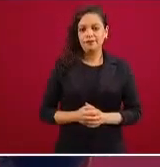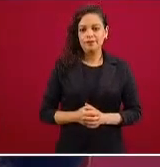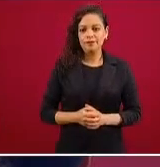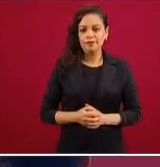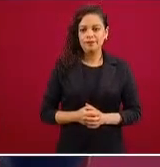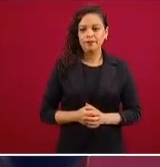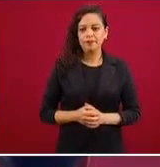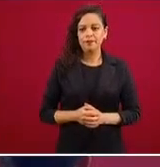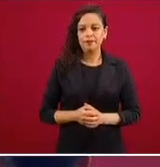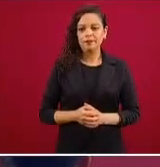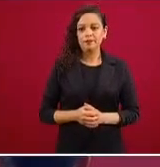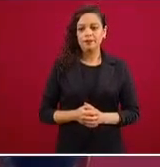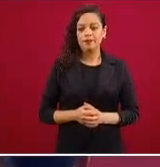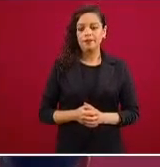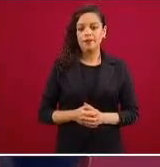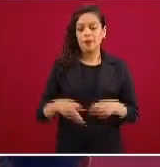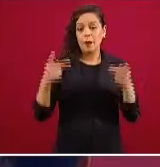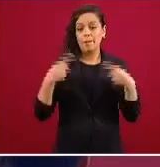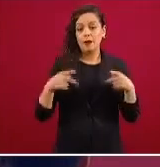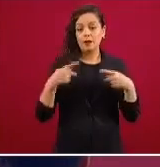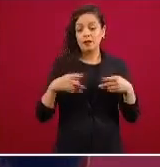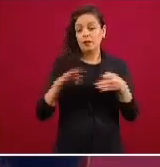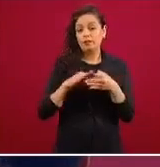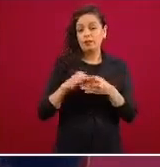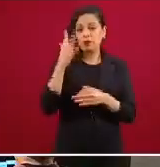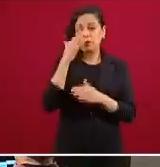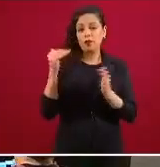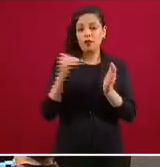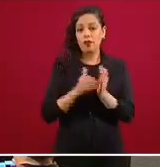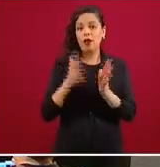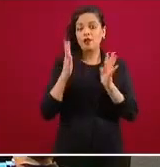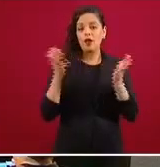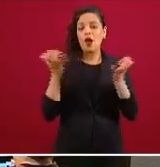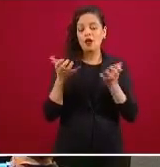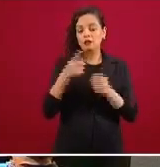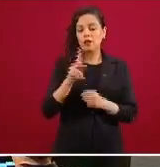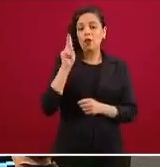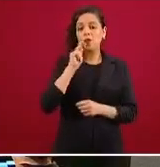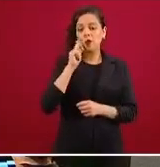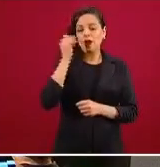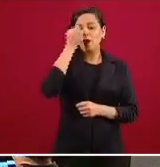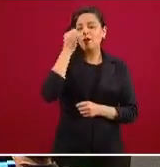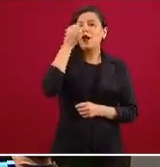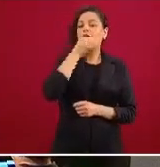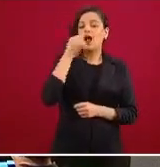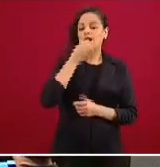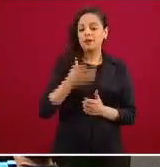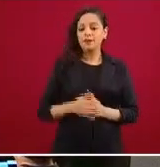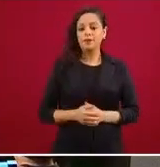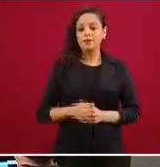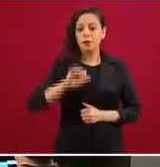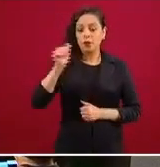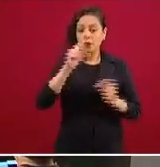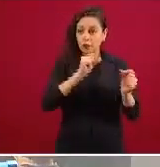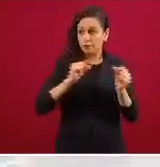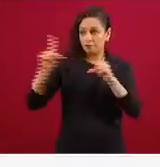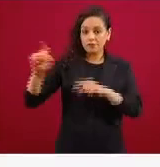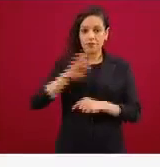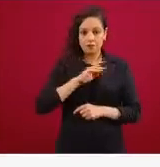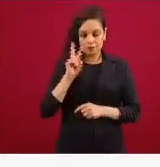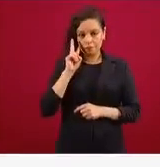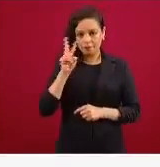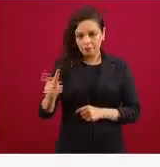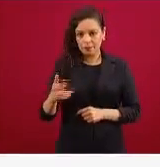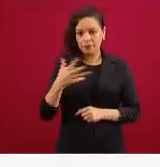Casi 50.000 han sido estudiadas y la siguiente nos muestra la misma información en una